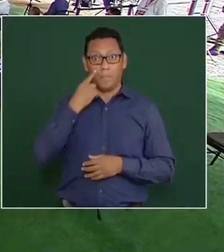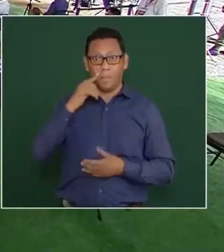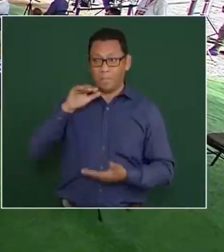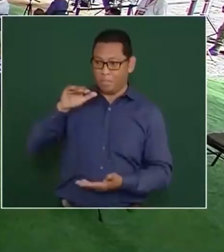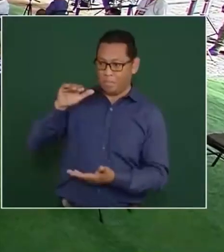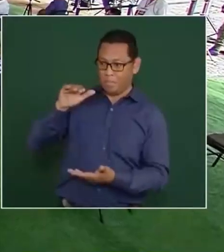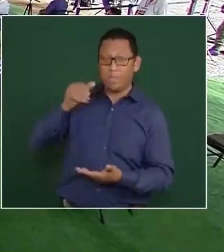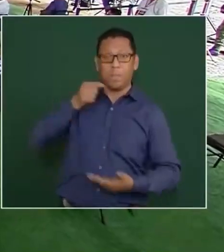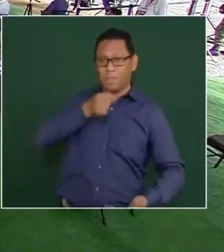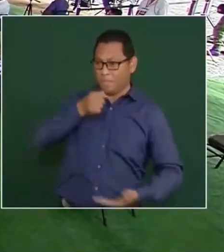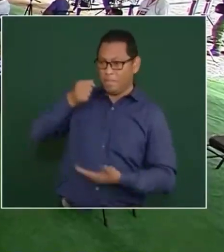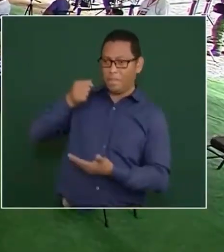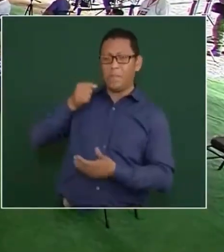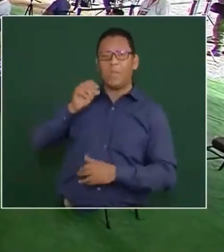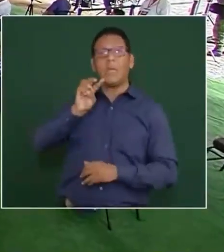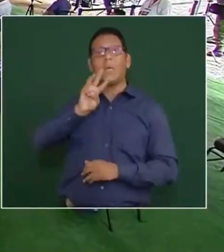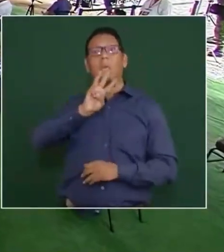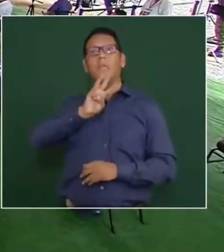millones, sí,